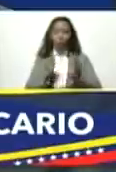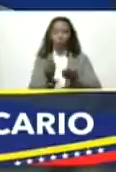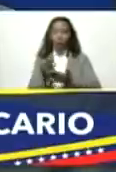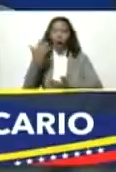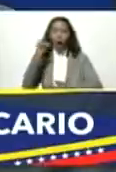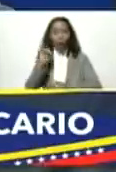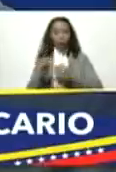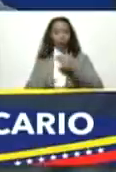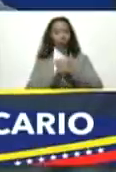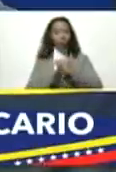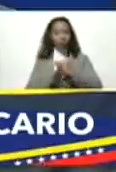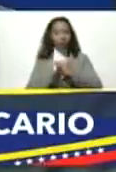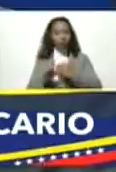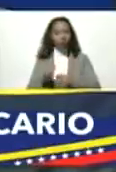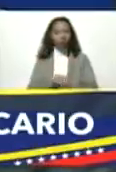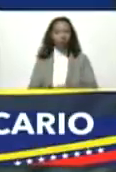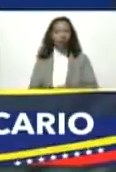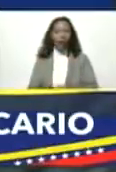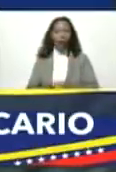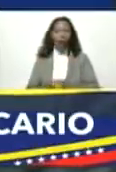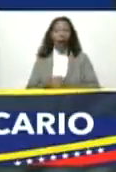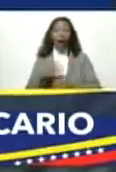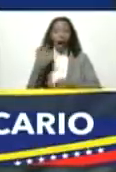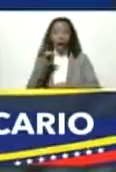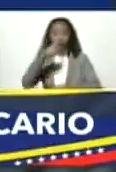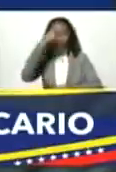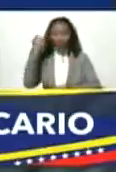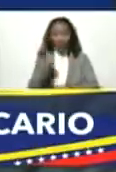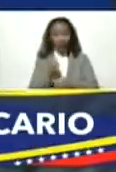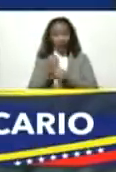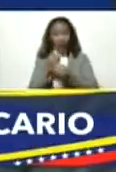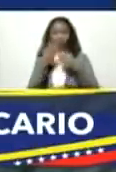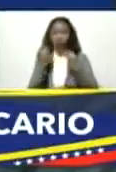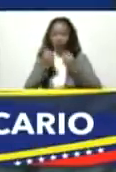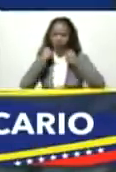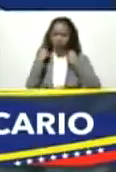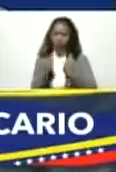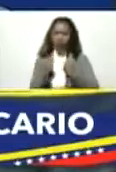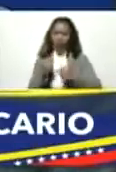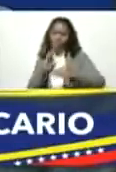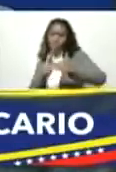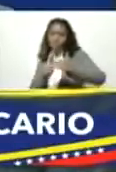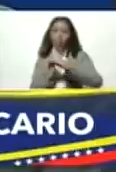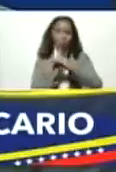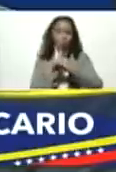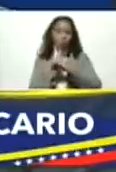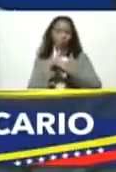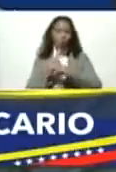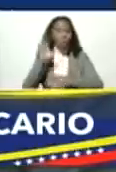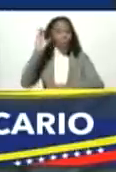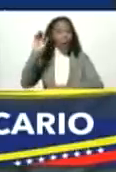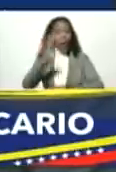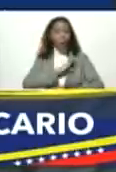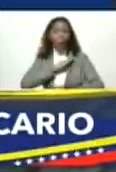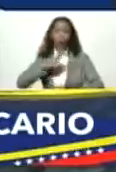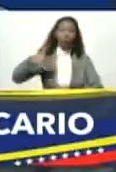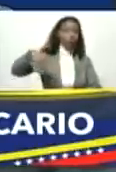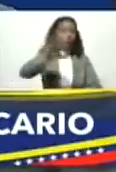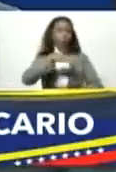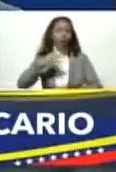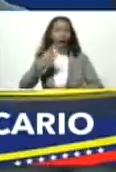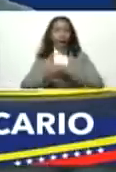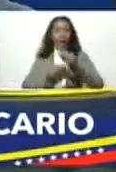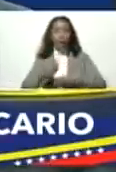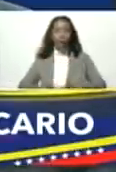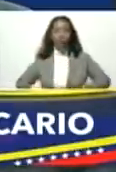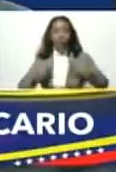existen todavía y hay que trabajar muy duro para acortarlas el país es de todos a que hacemos vida y nos proyectamos